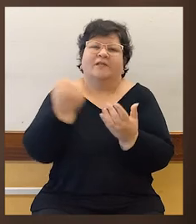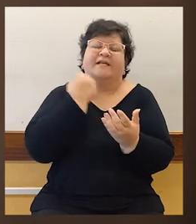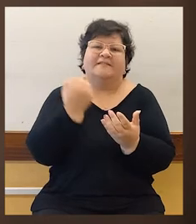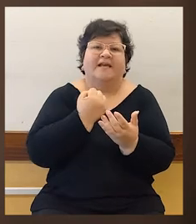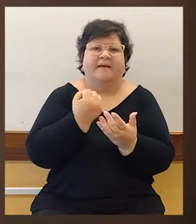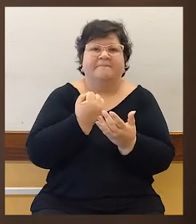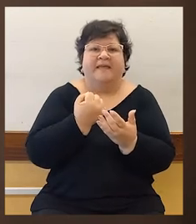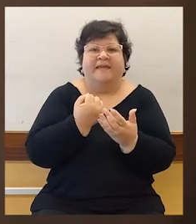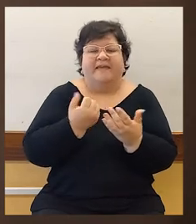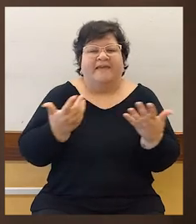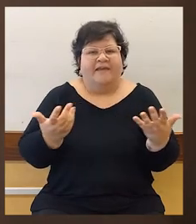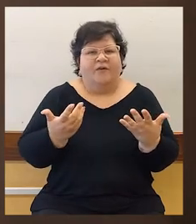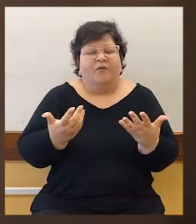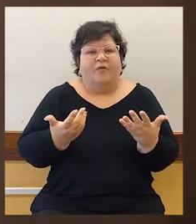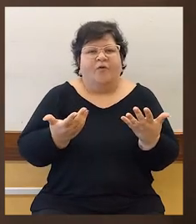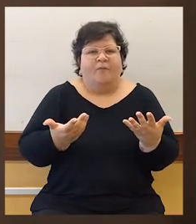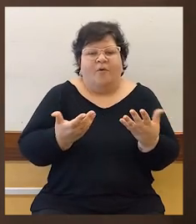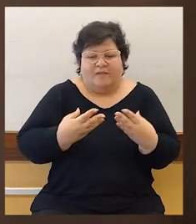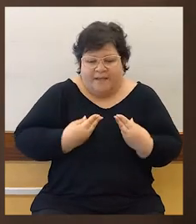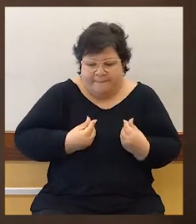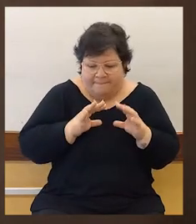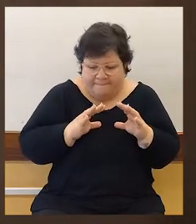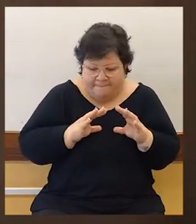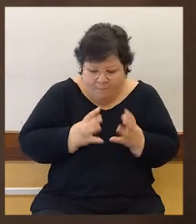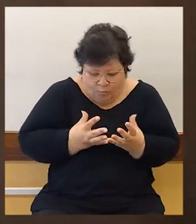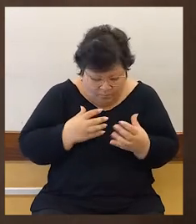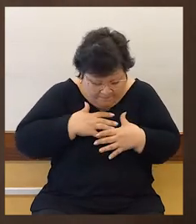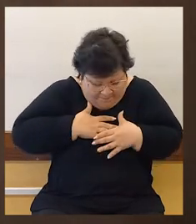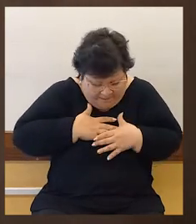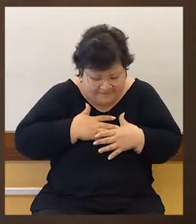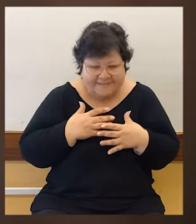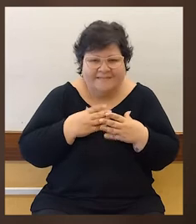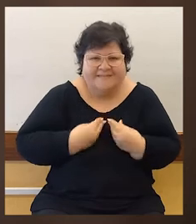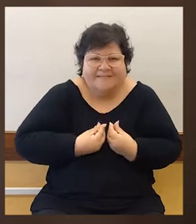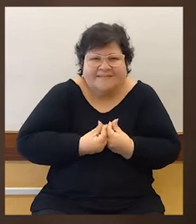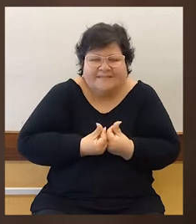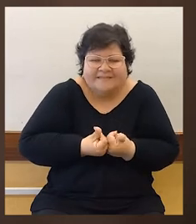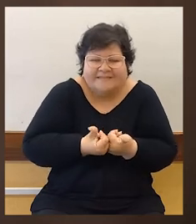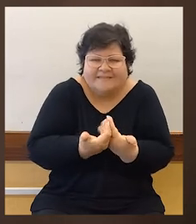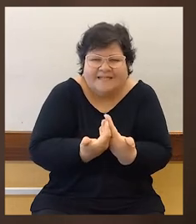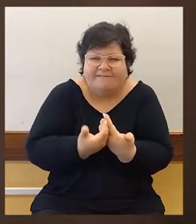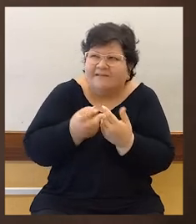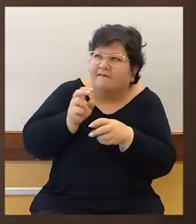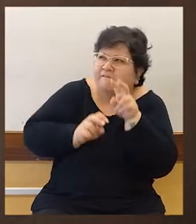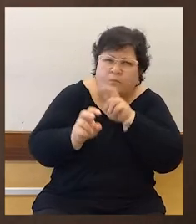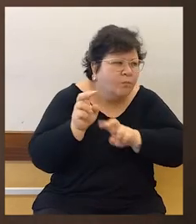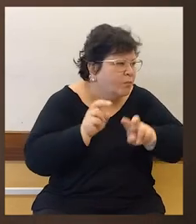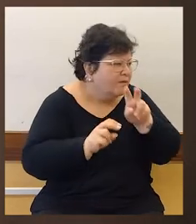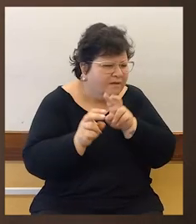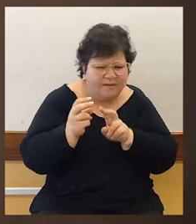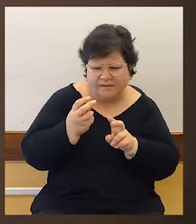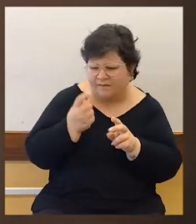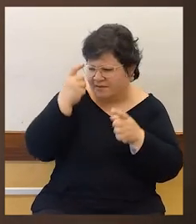Darle voz a ese mundo sensible, sobre todo, en esa búsqueda de, bueno, todas